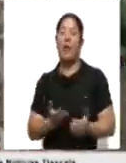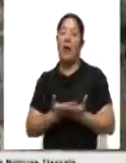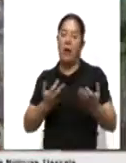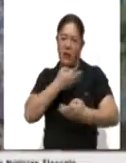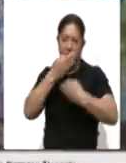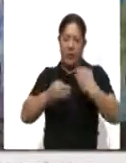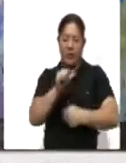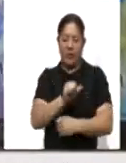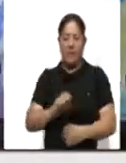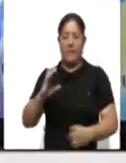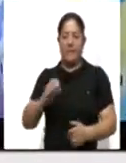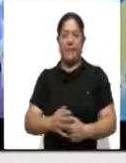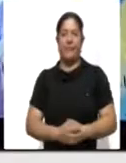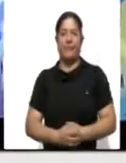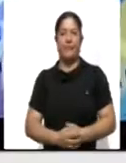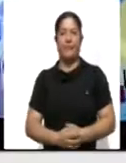noticias.